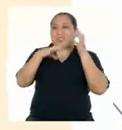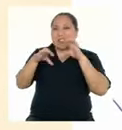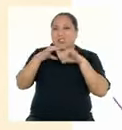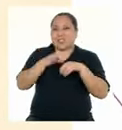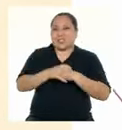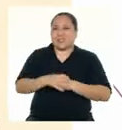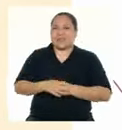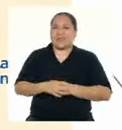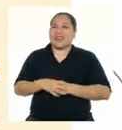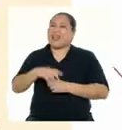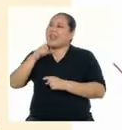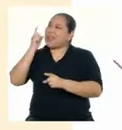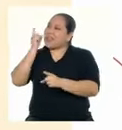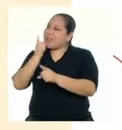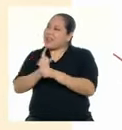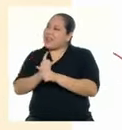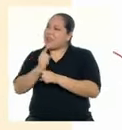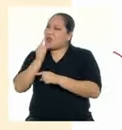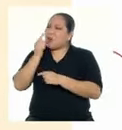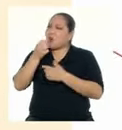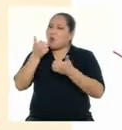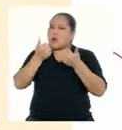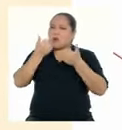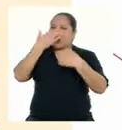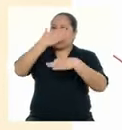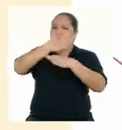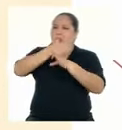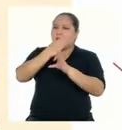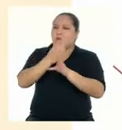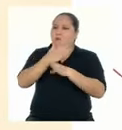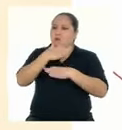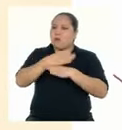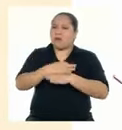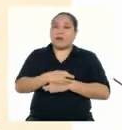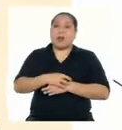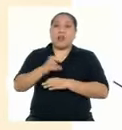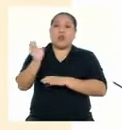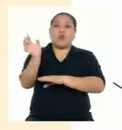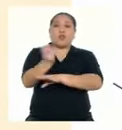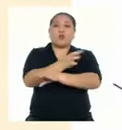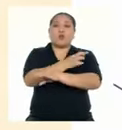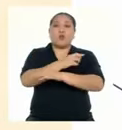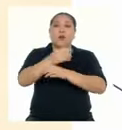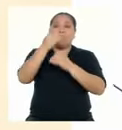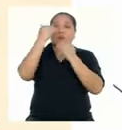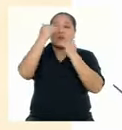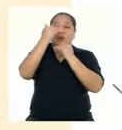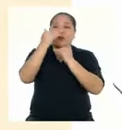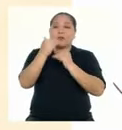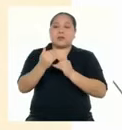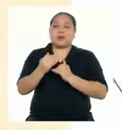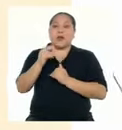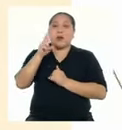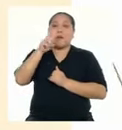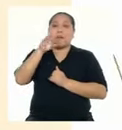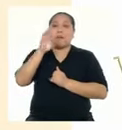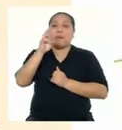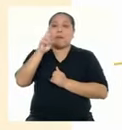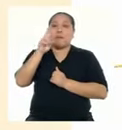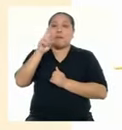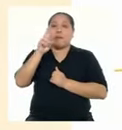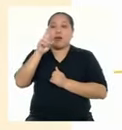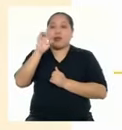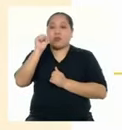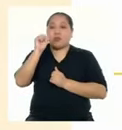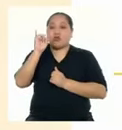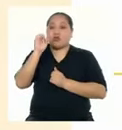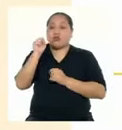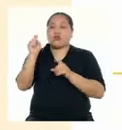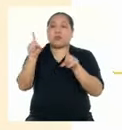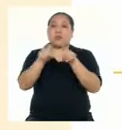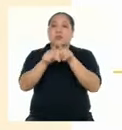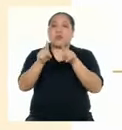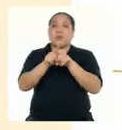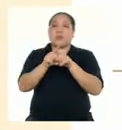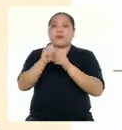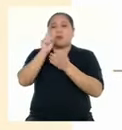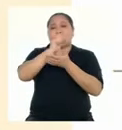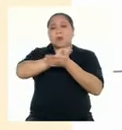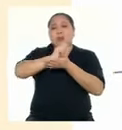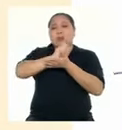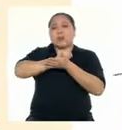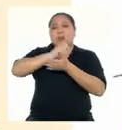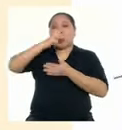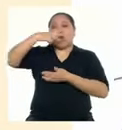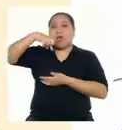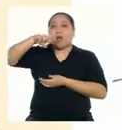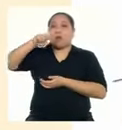¡Claro! ¿Y cuál es su estructura? Los poemas se estructuran en versos, pero también puede escribirse en